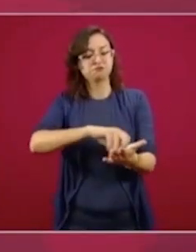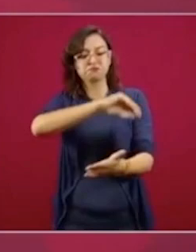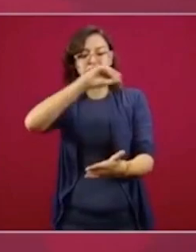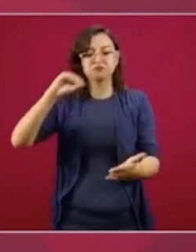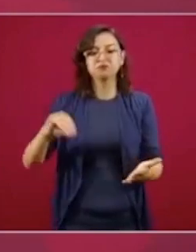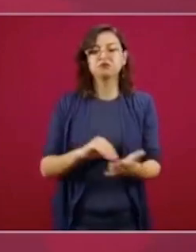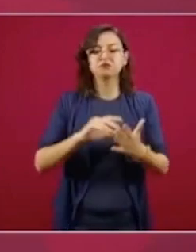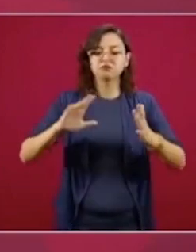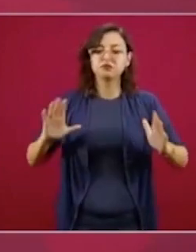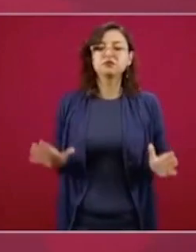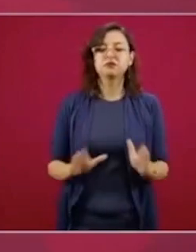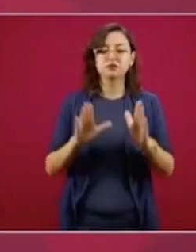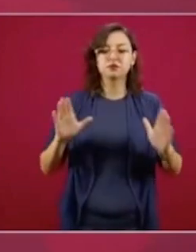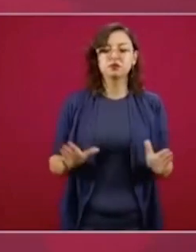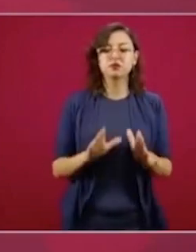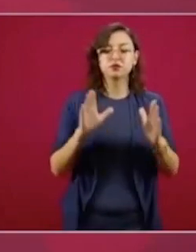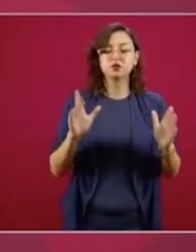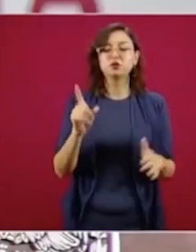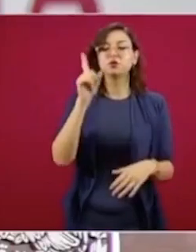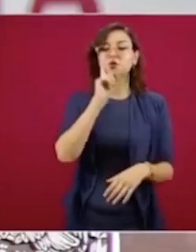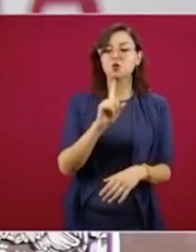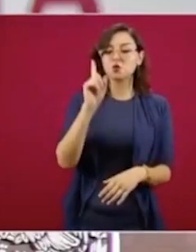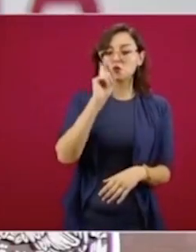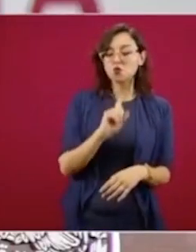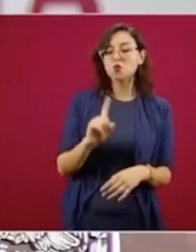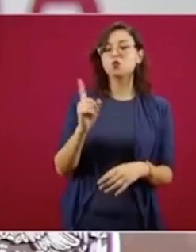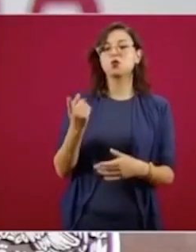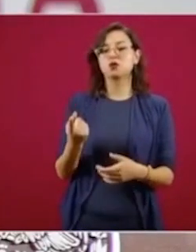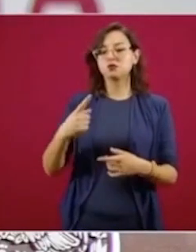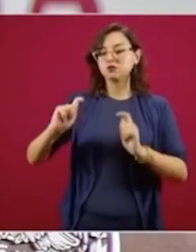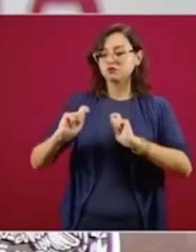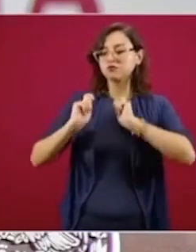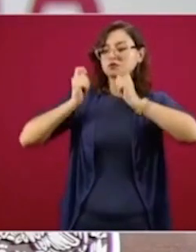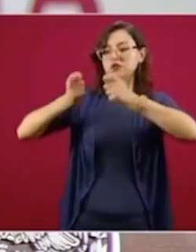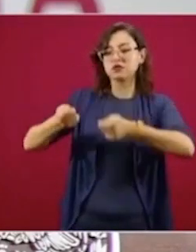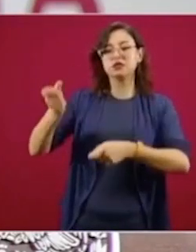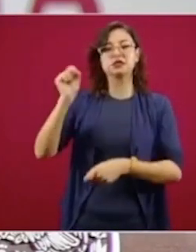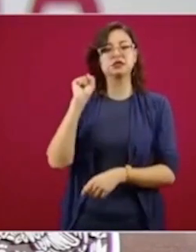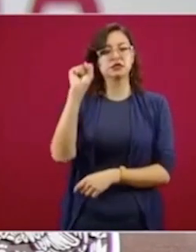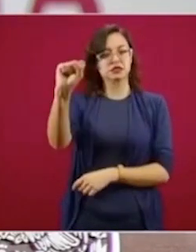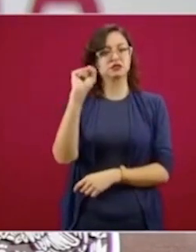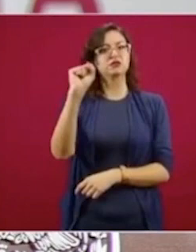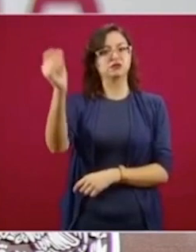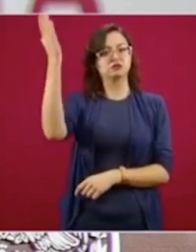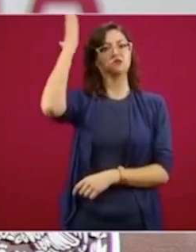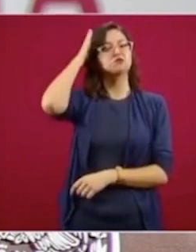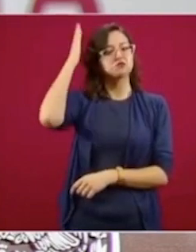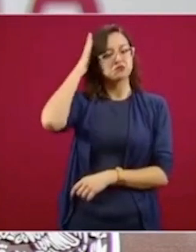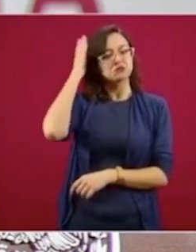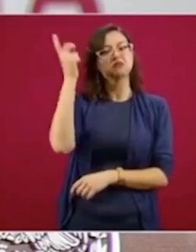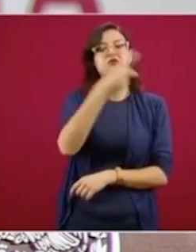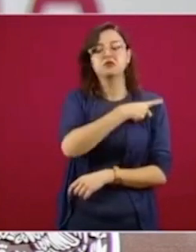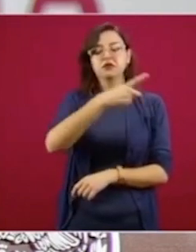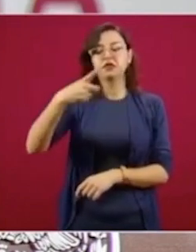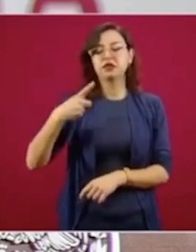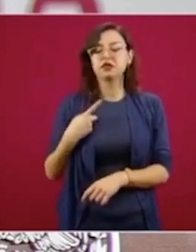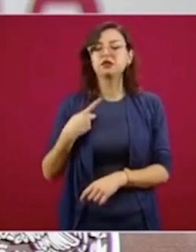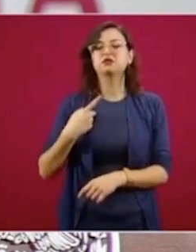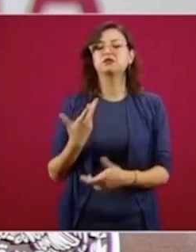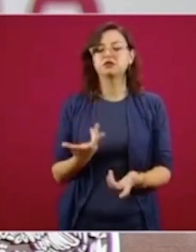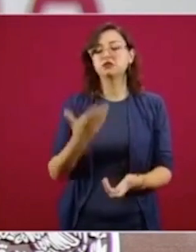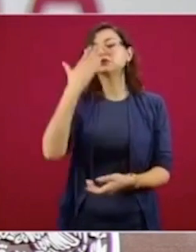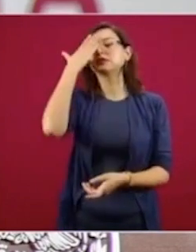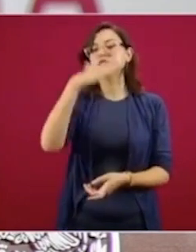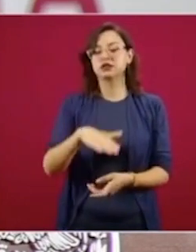impulsando cada vez más que haya mujeres en las directivas sindicales, que tenemos la convicción de que el trabajo